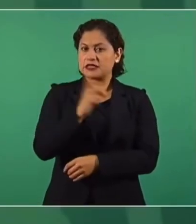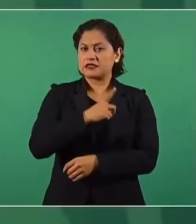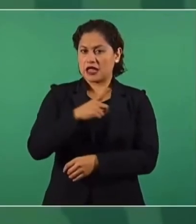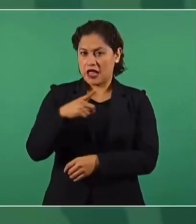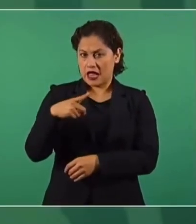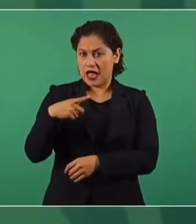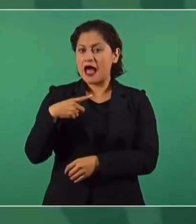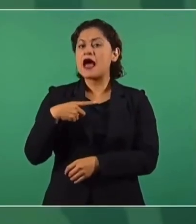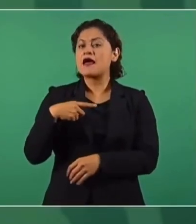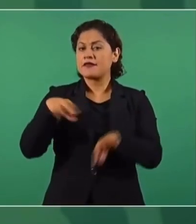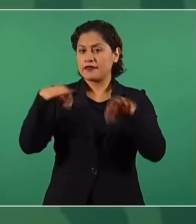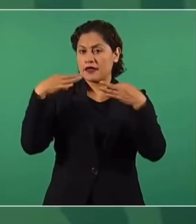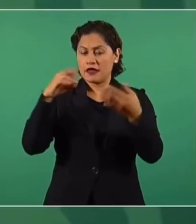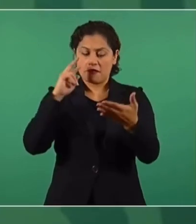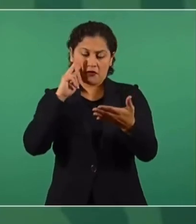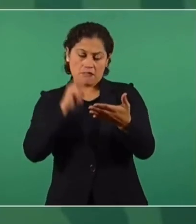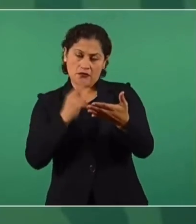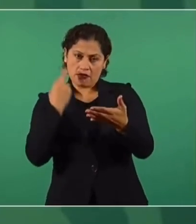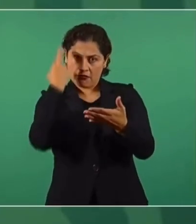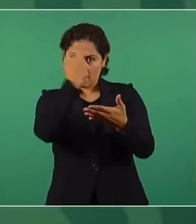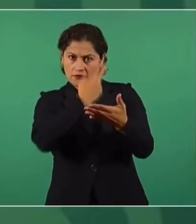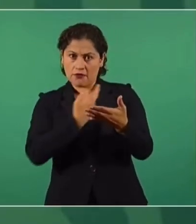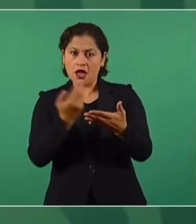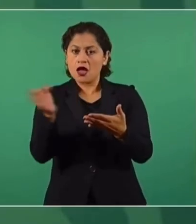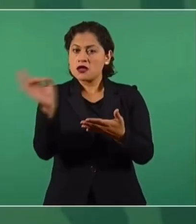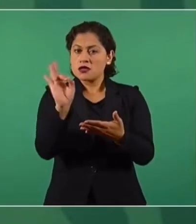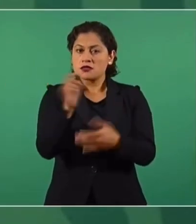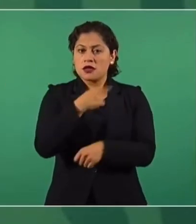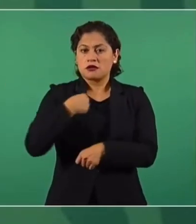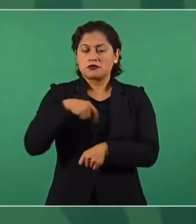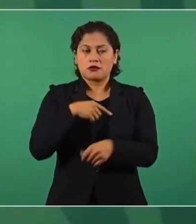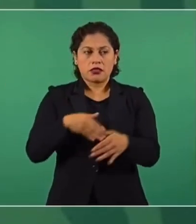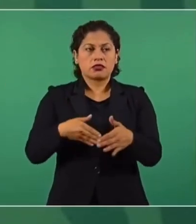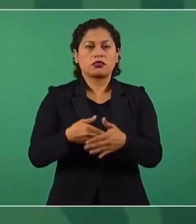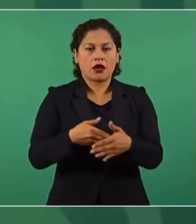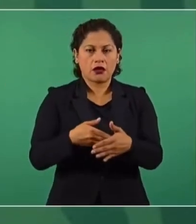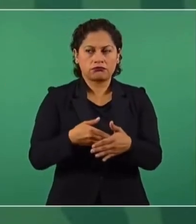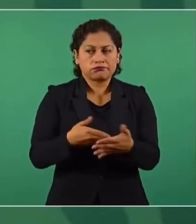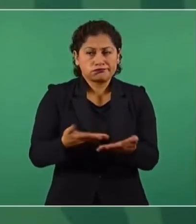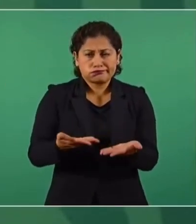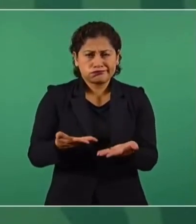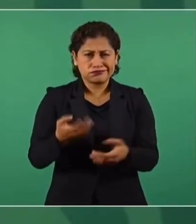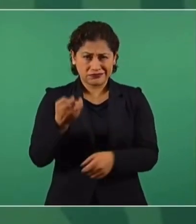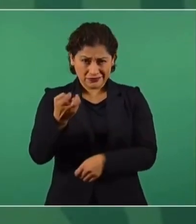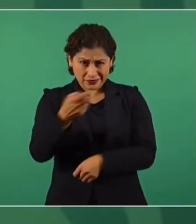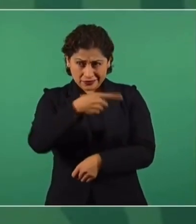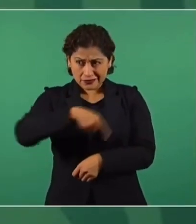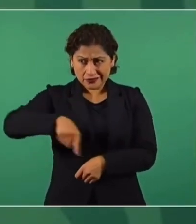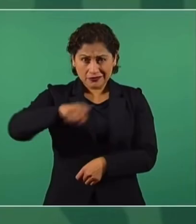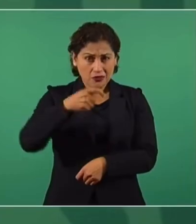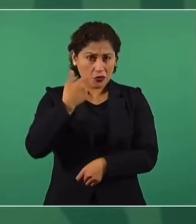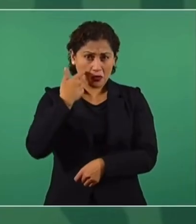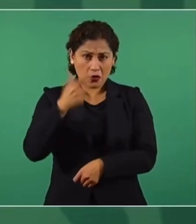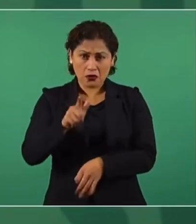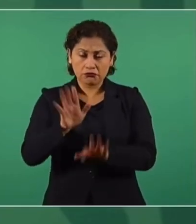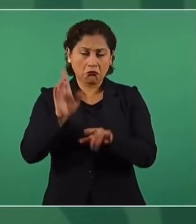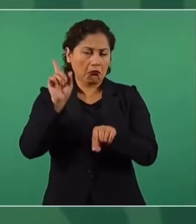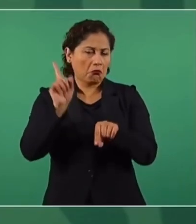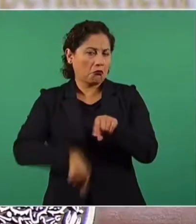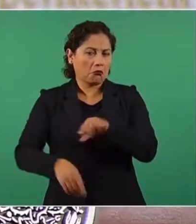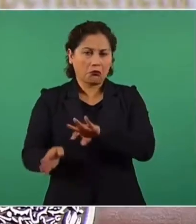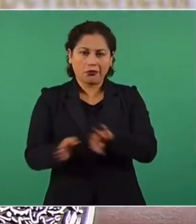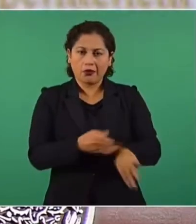si esto nos puede causar alguna situación de limitante, pues lo quitamos, o sea, no nos afecta en nada, porque insisto,